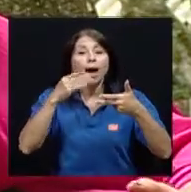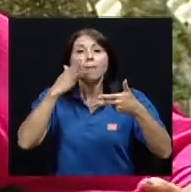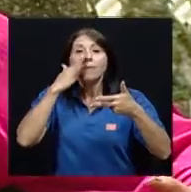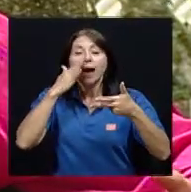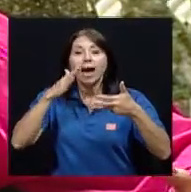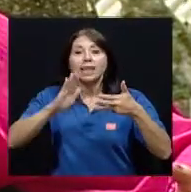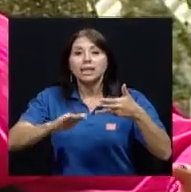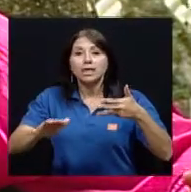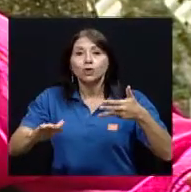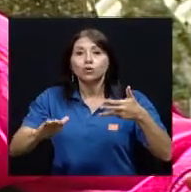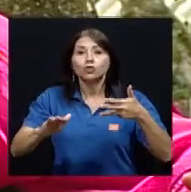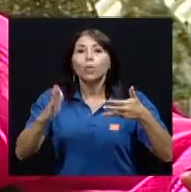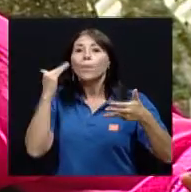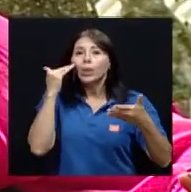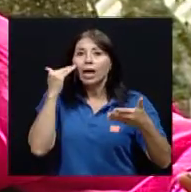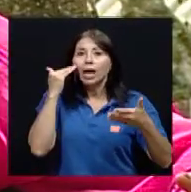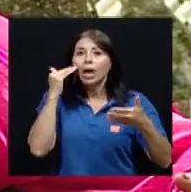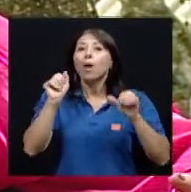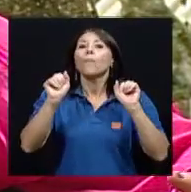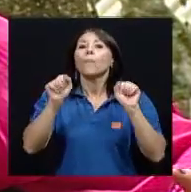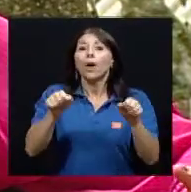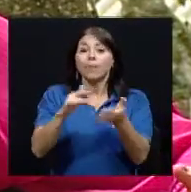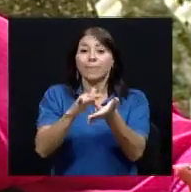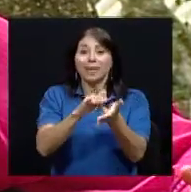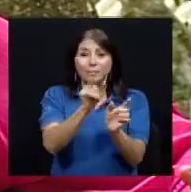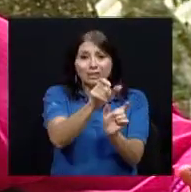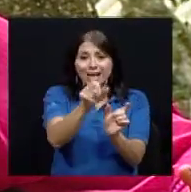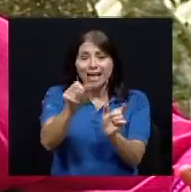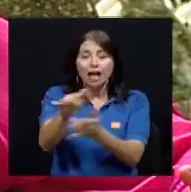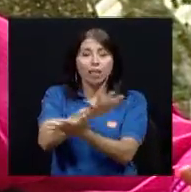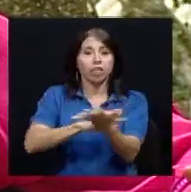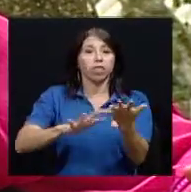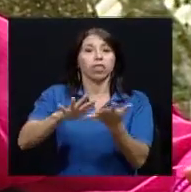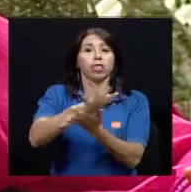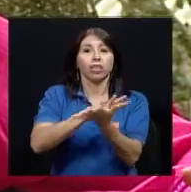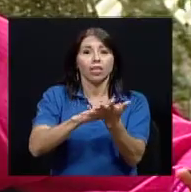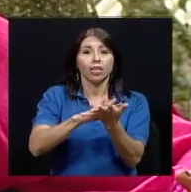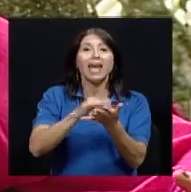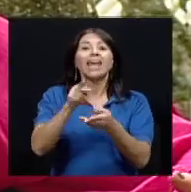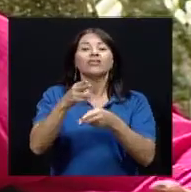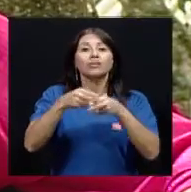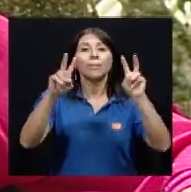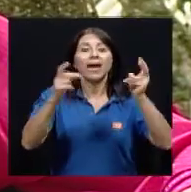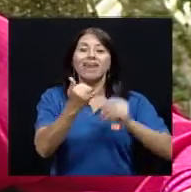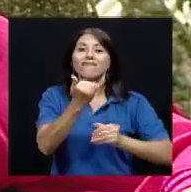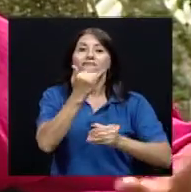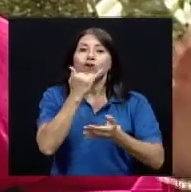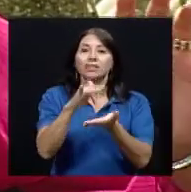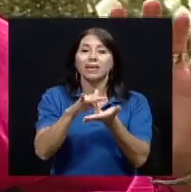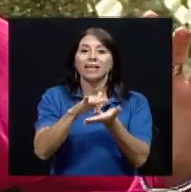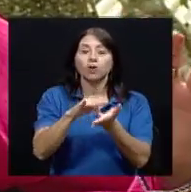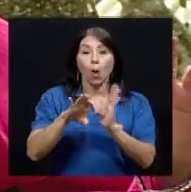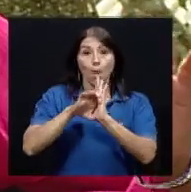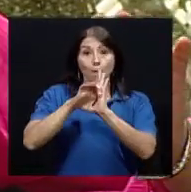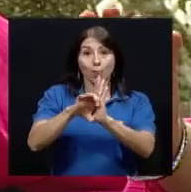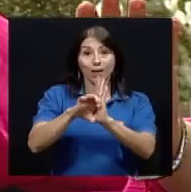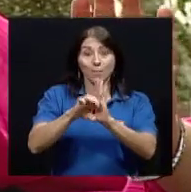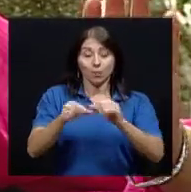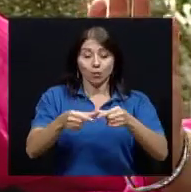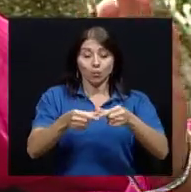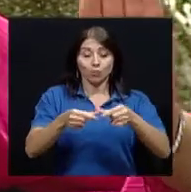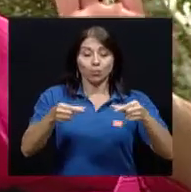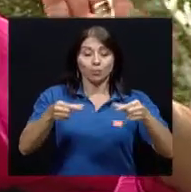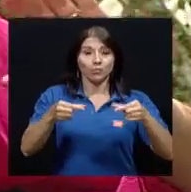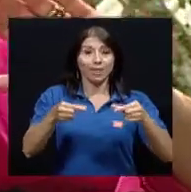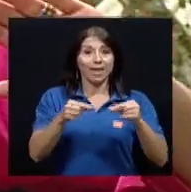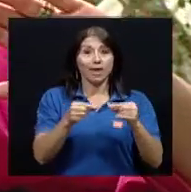medicamentos se pueden confundir y eso es una cosa que nosotros en farmacia le llamamos errores de medicación si usted agarra los blister de